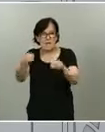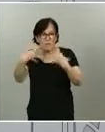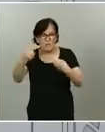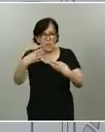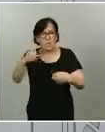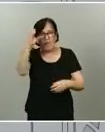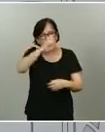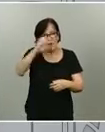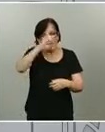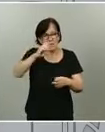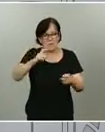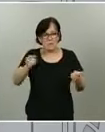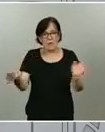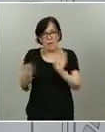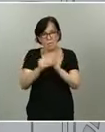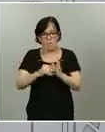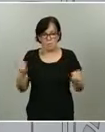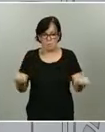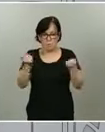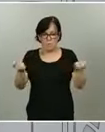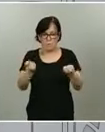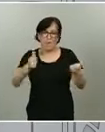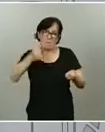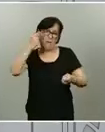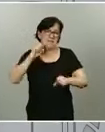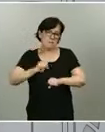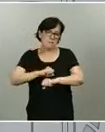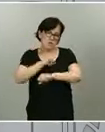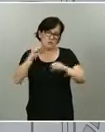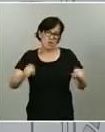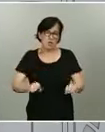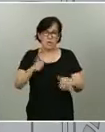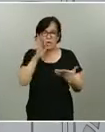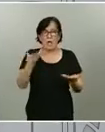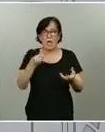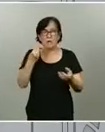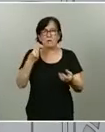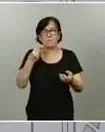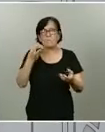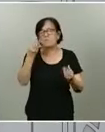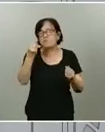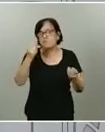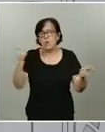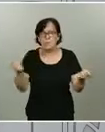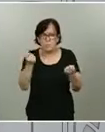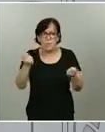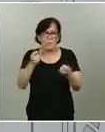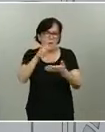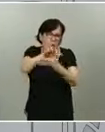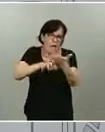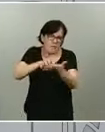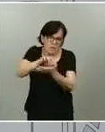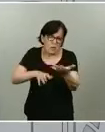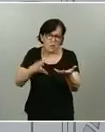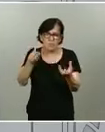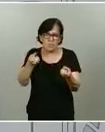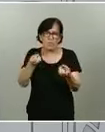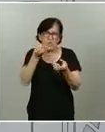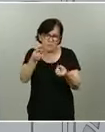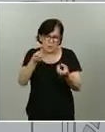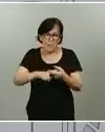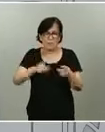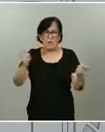publicando, sobre todo la información más sólida. Ahora mismo se publican muchísimos artículos, algunos, muchos de ellos, por la